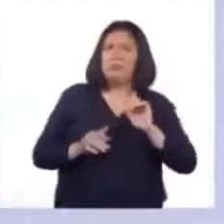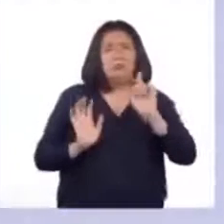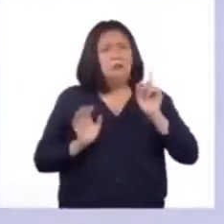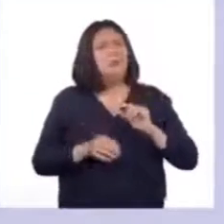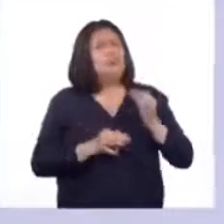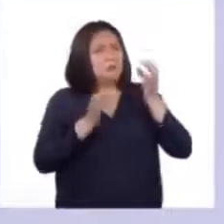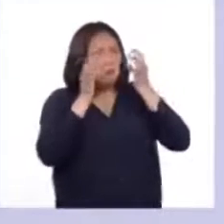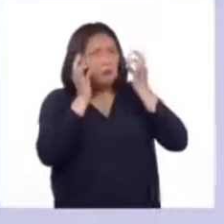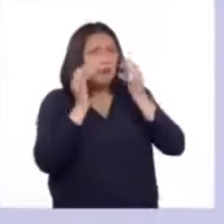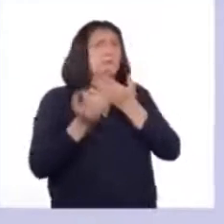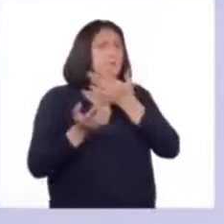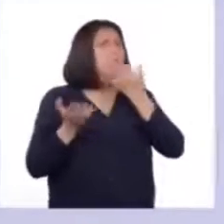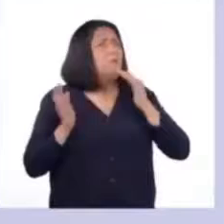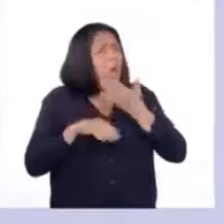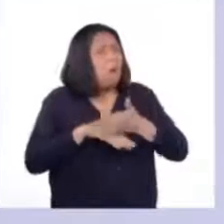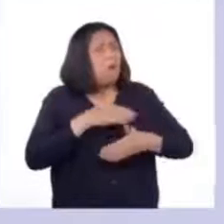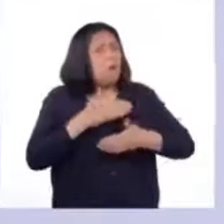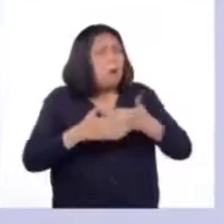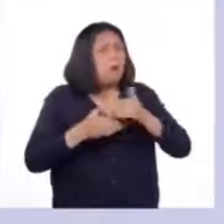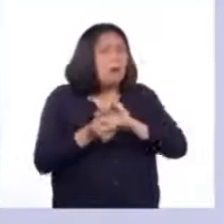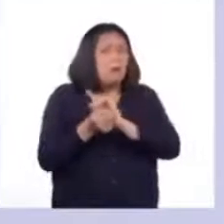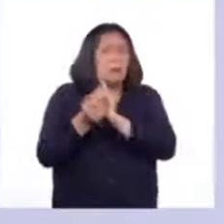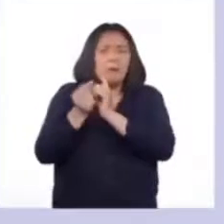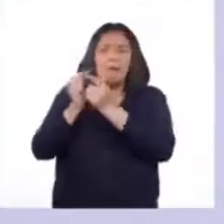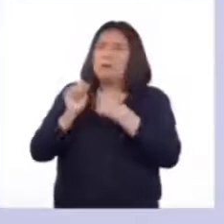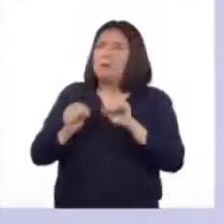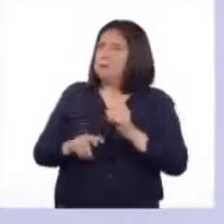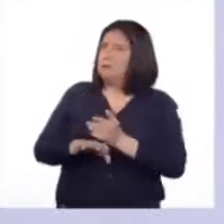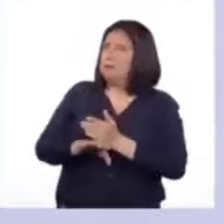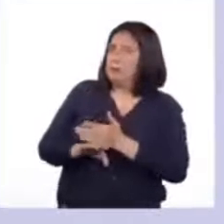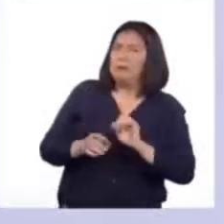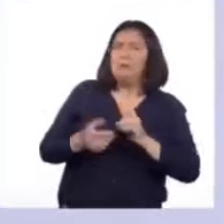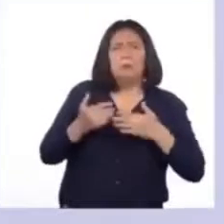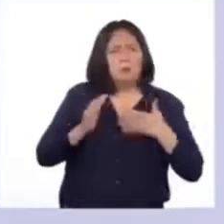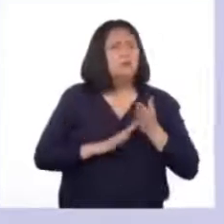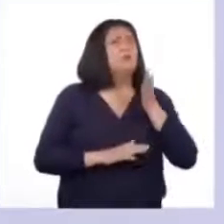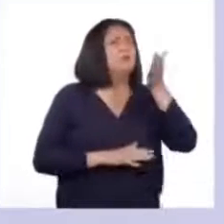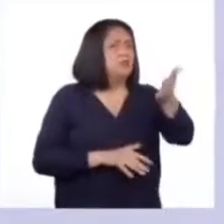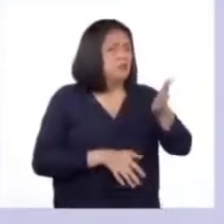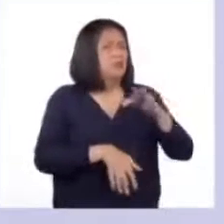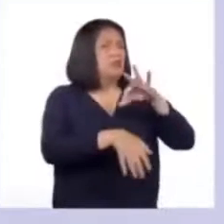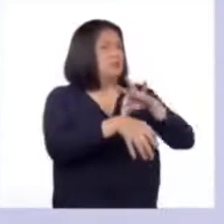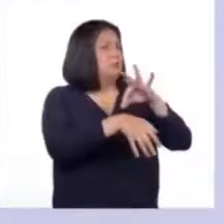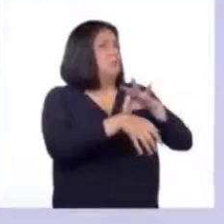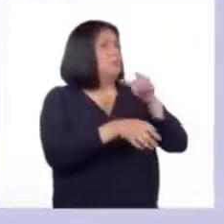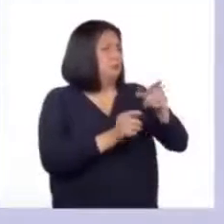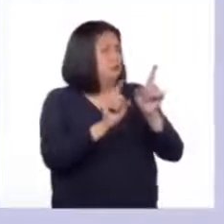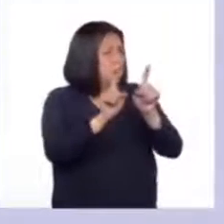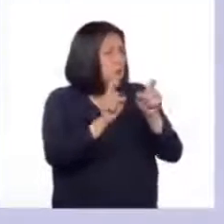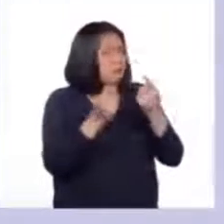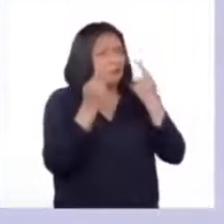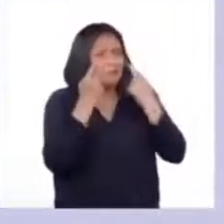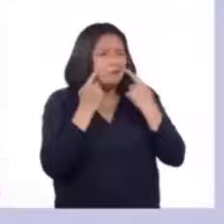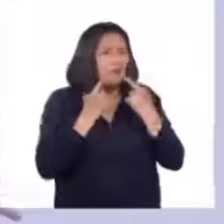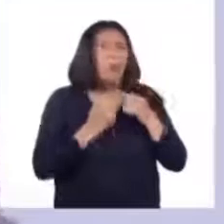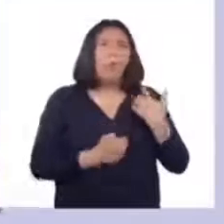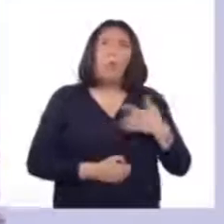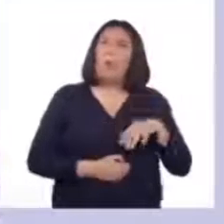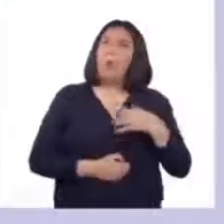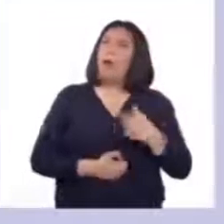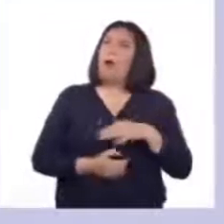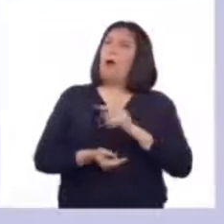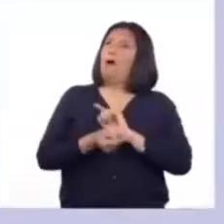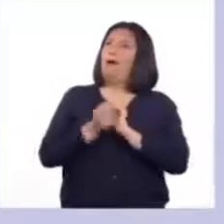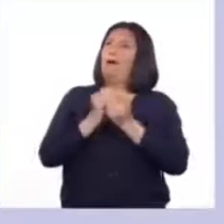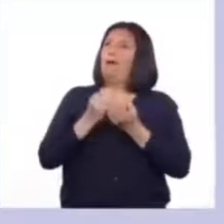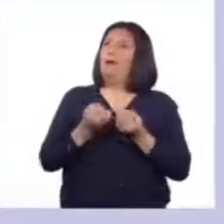situación irá mejorando poco a poco y si no mejora, puedes ir a consultar a un especialista. ¿Cuántos cambios?